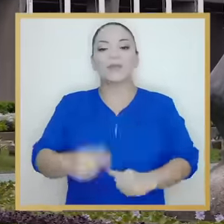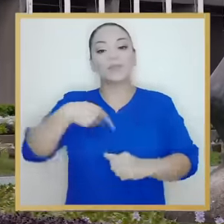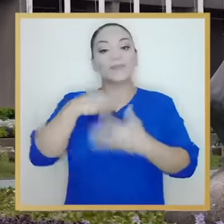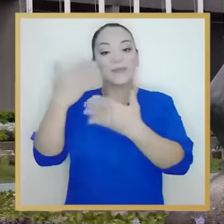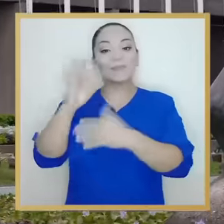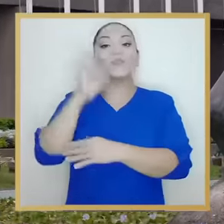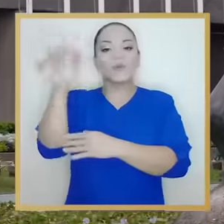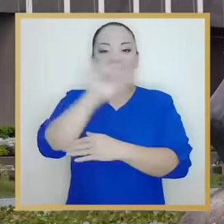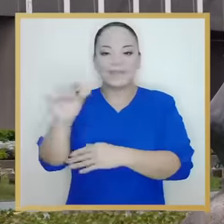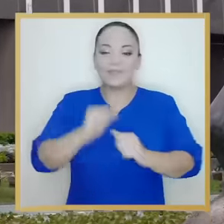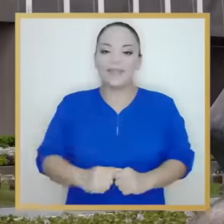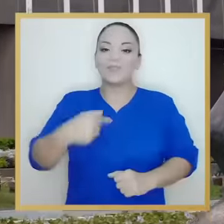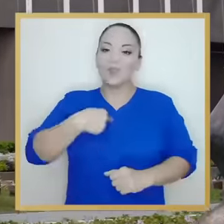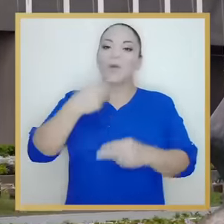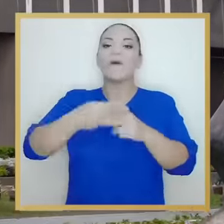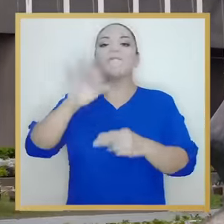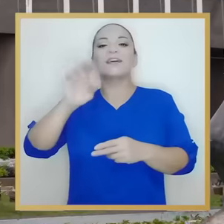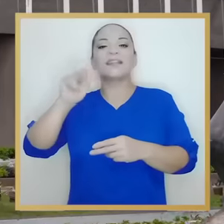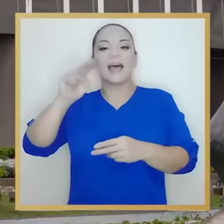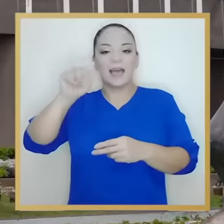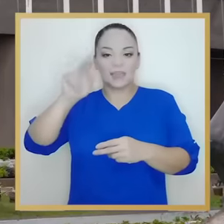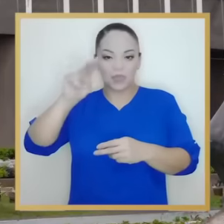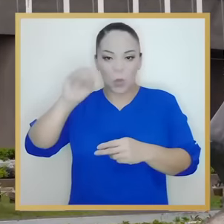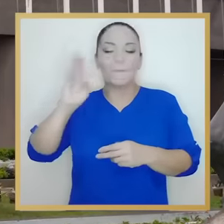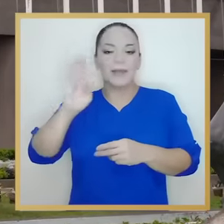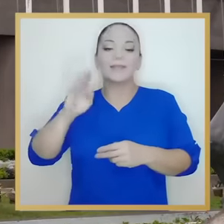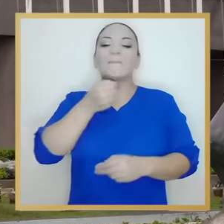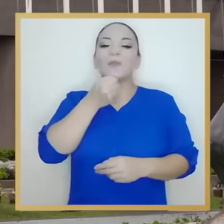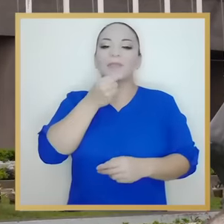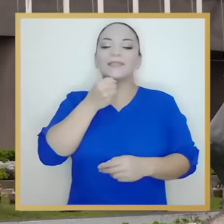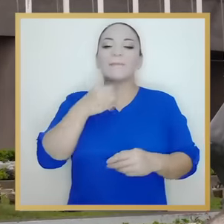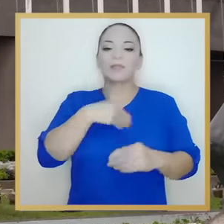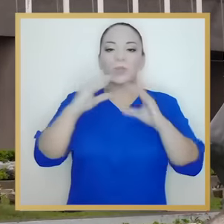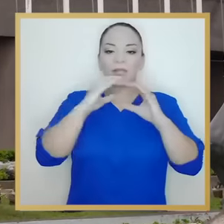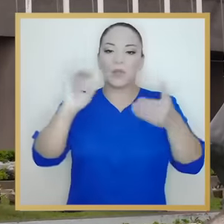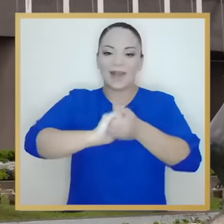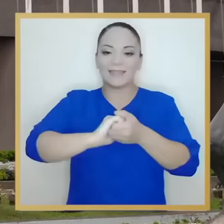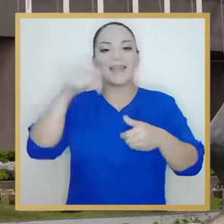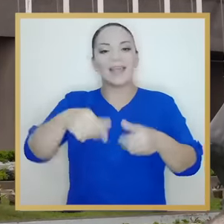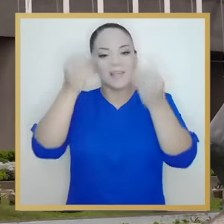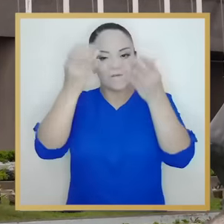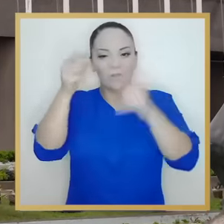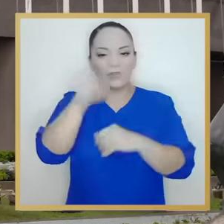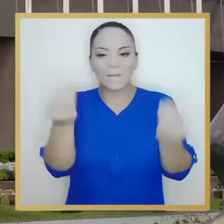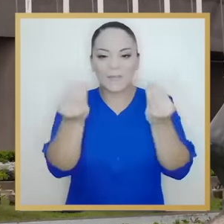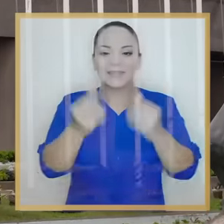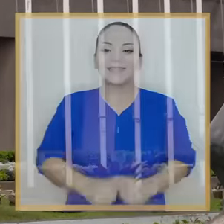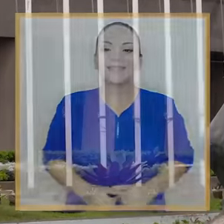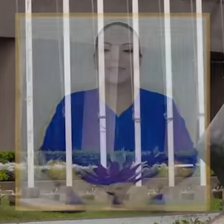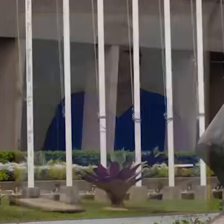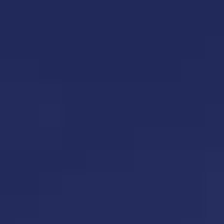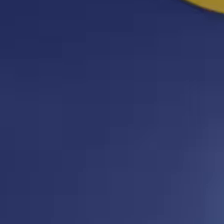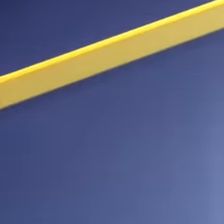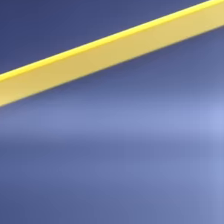compañía. Les esperamos la próxima semana. Soy Fernando Brenes, periodista del Ministerio de Comunicación y Enlace, y esto fue Infórmate